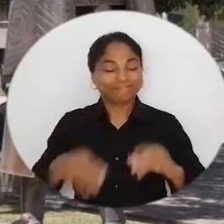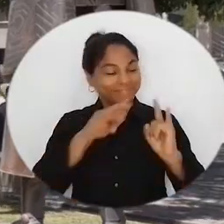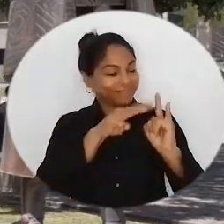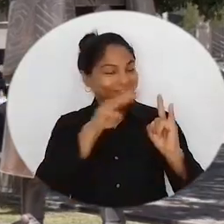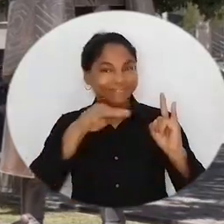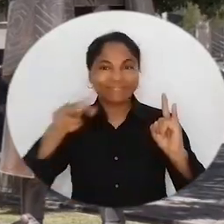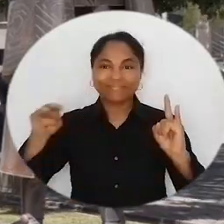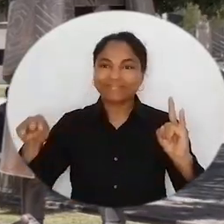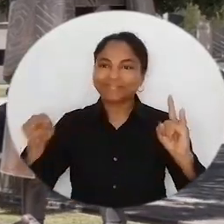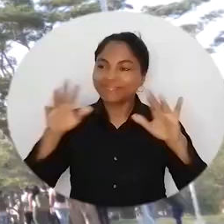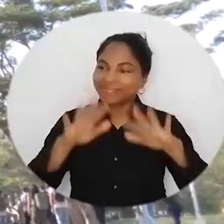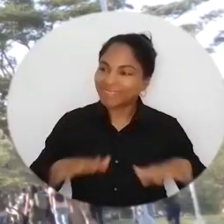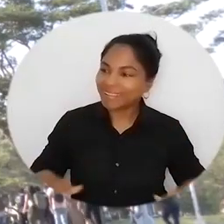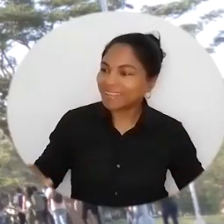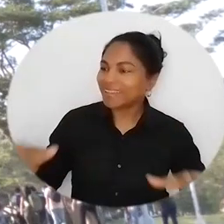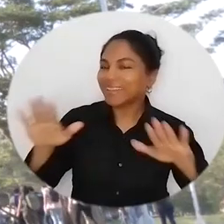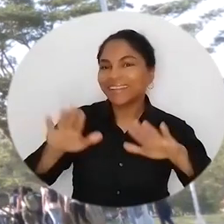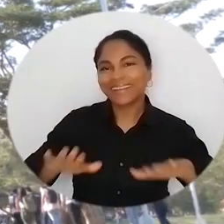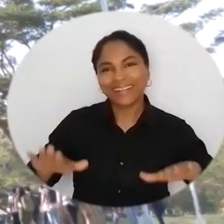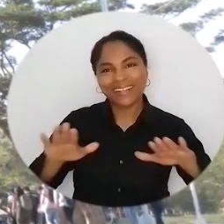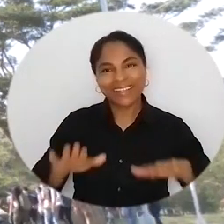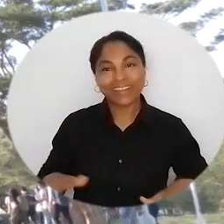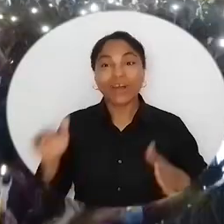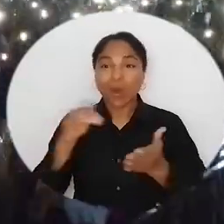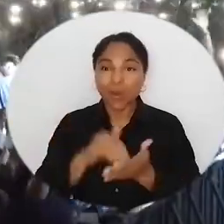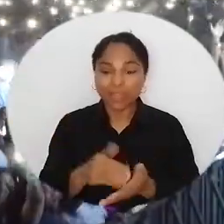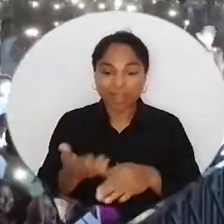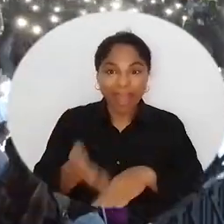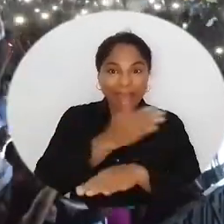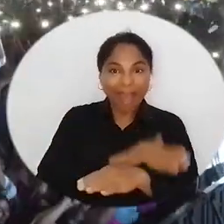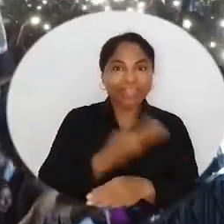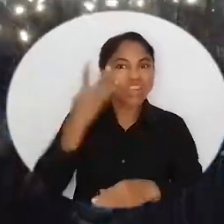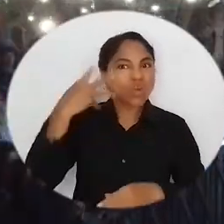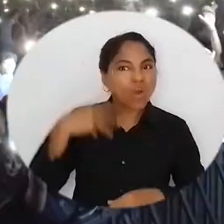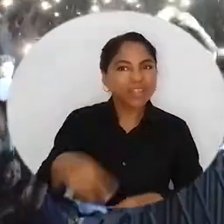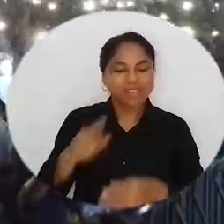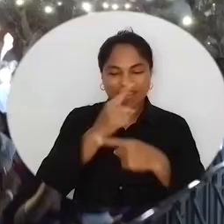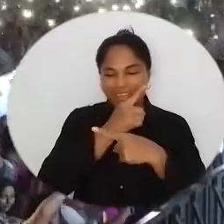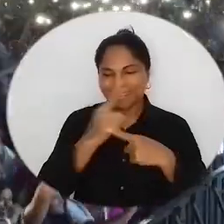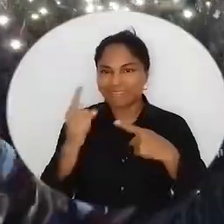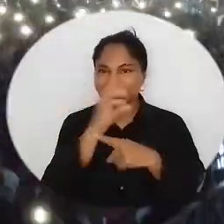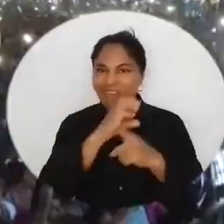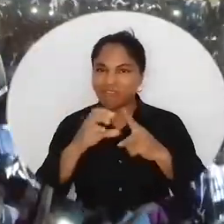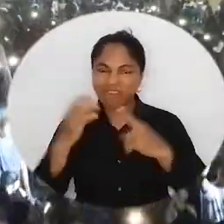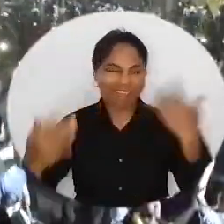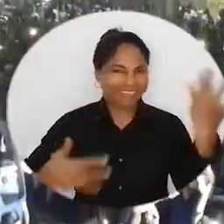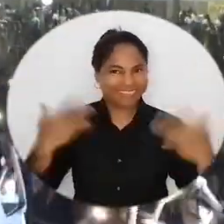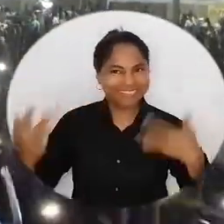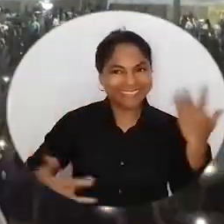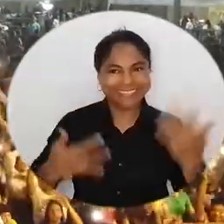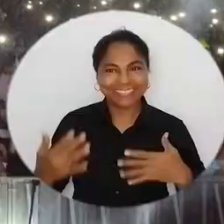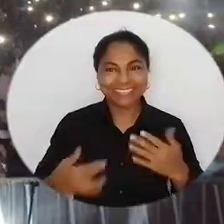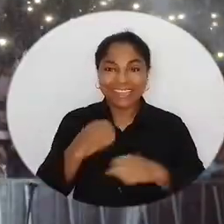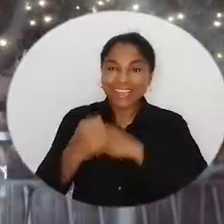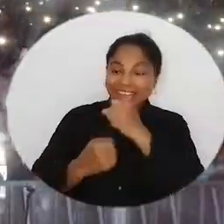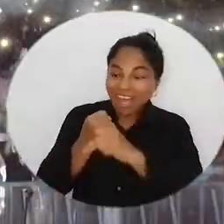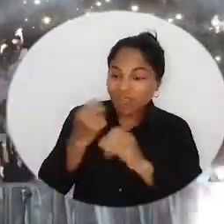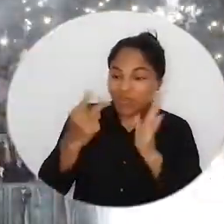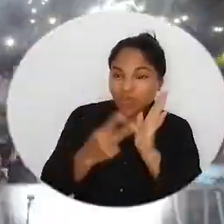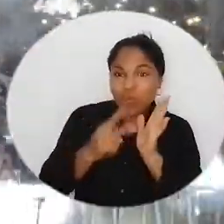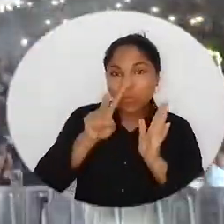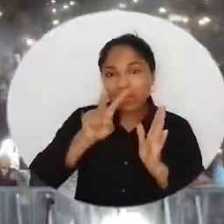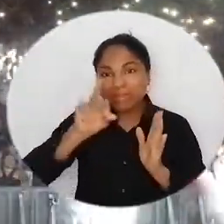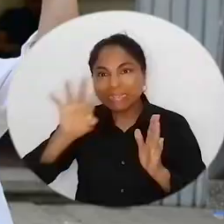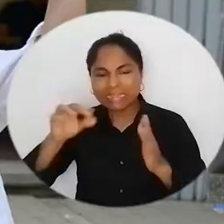En el campus, Unimagdalena volvió a reinar la calma luego de cuatro días de emociones por doquier gracias a la Semana Cultural, que en este